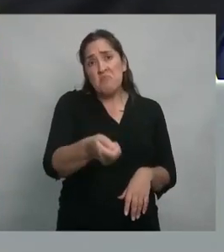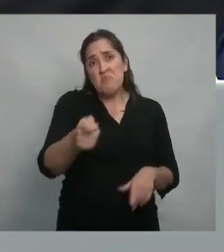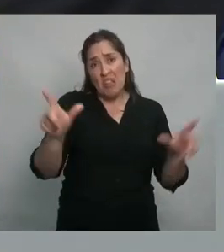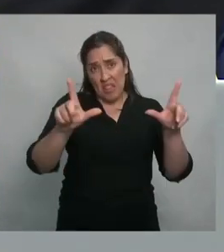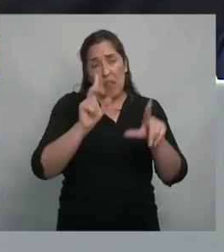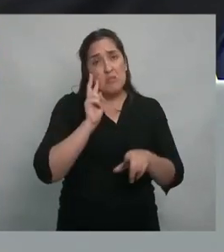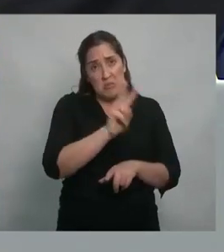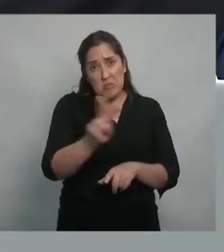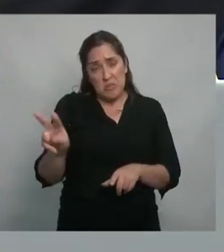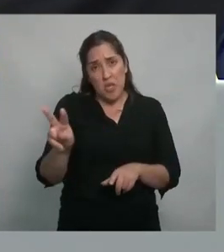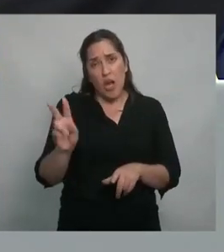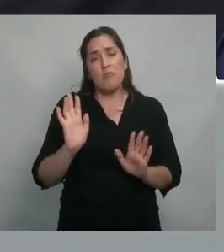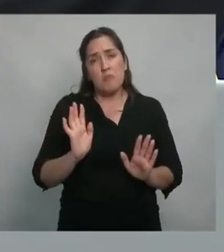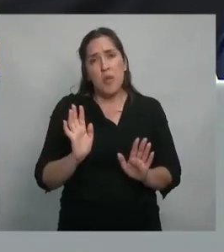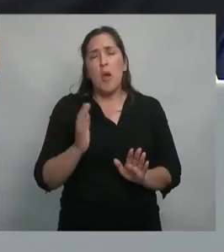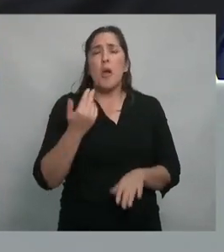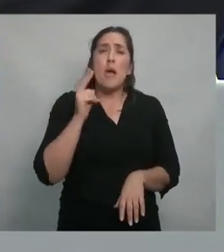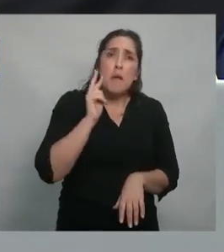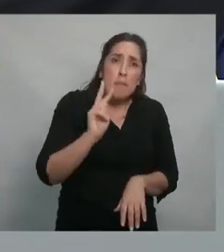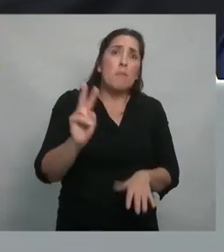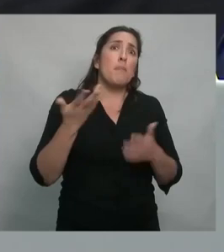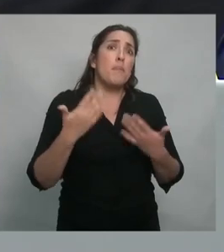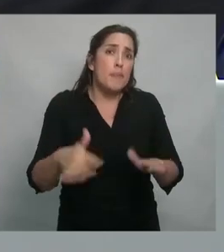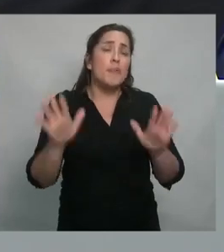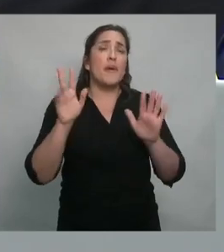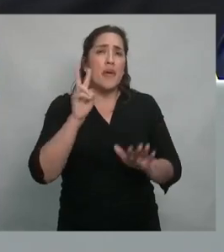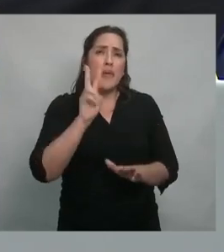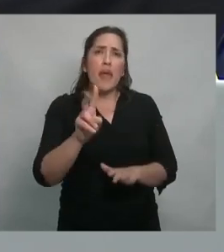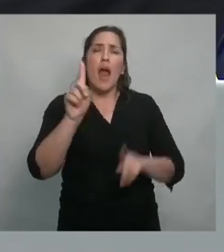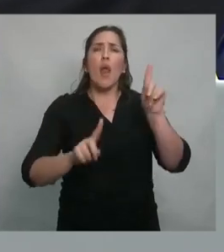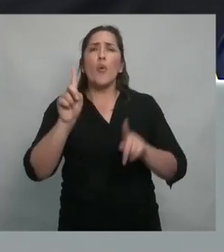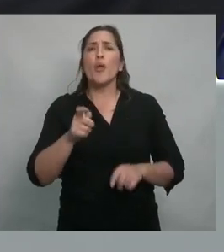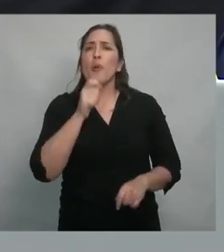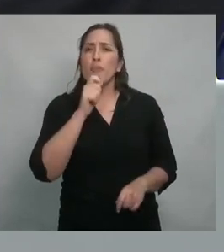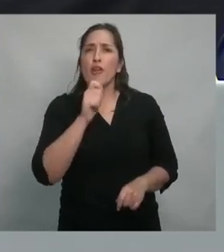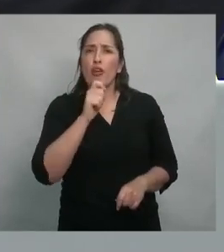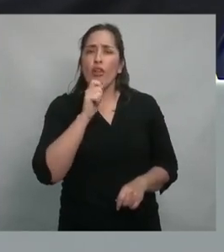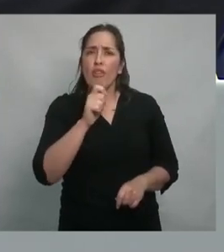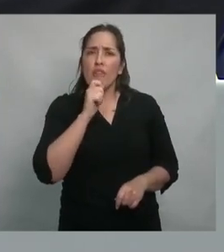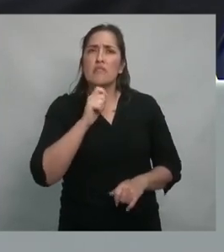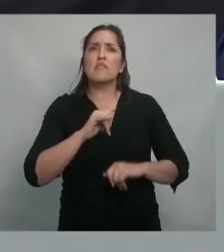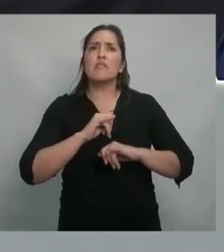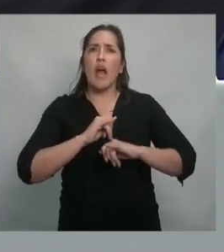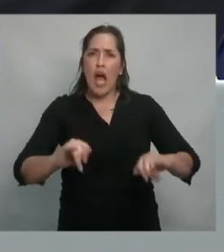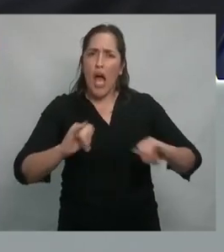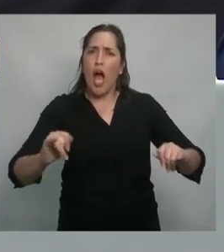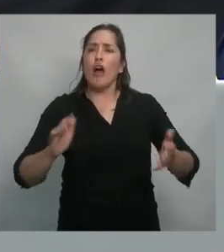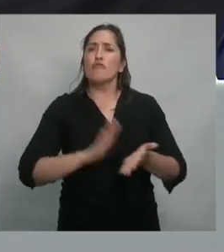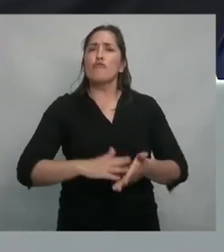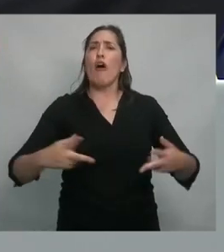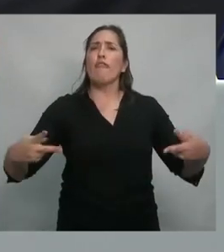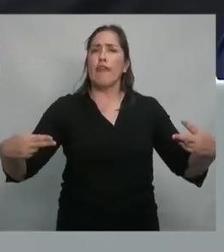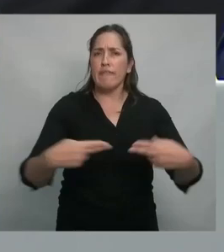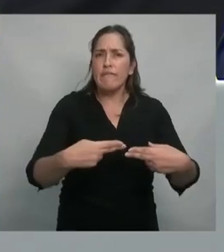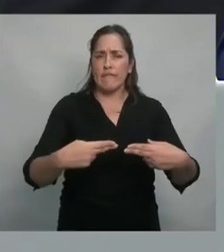pero puede encontrarse con periodistas militando el ajuste, como digo yo, en el